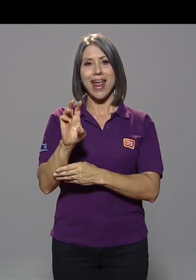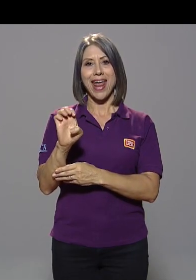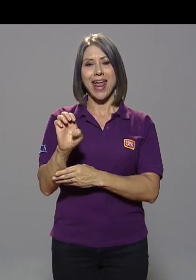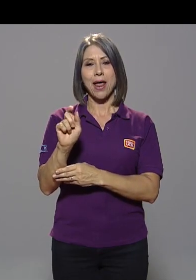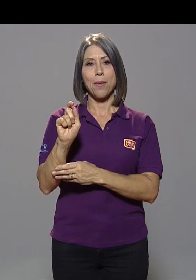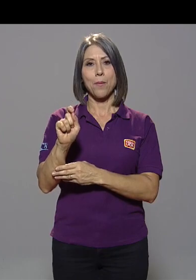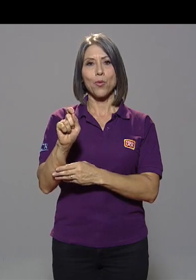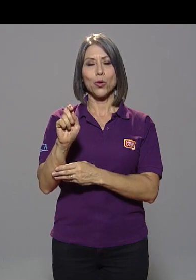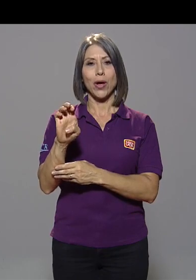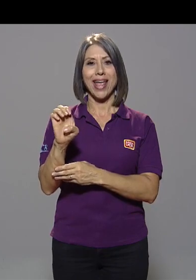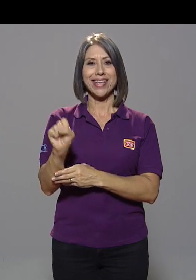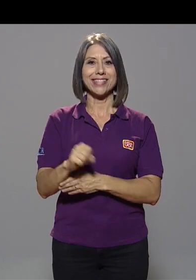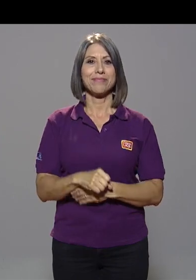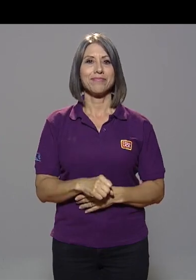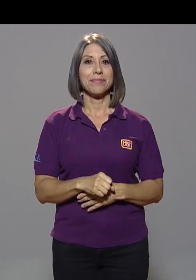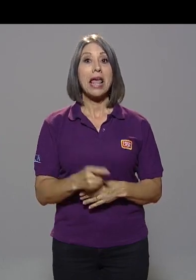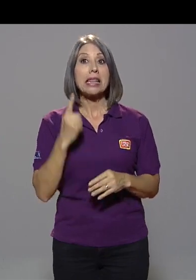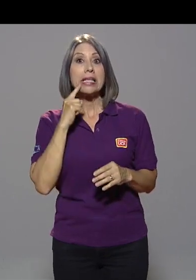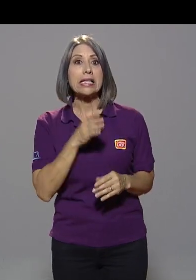.es